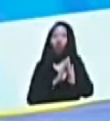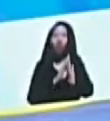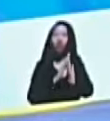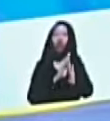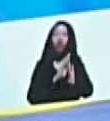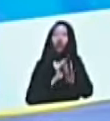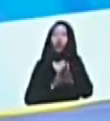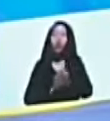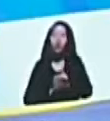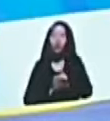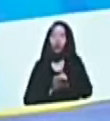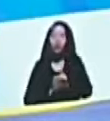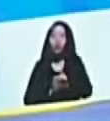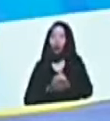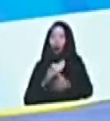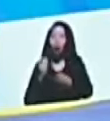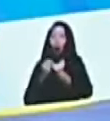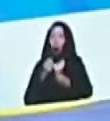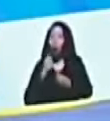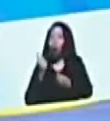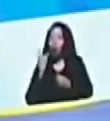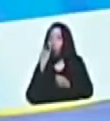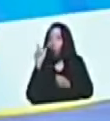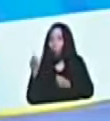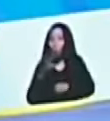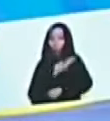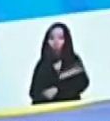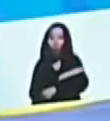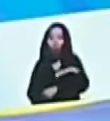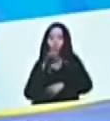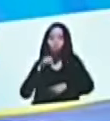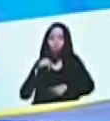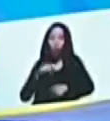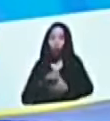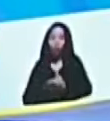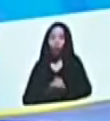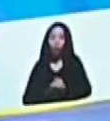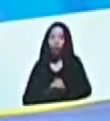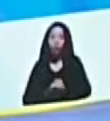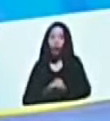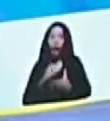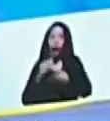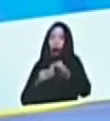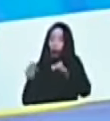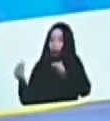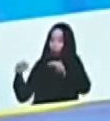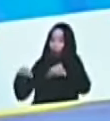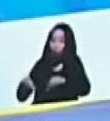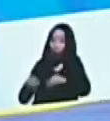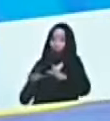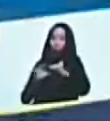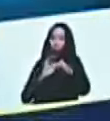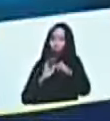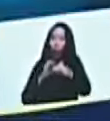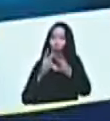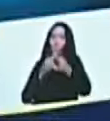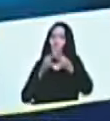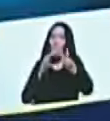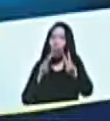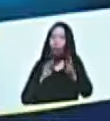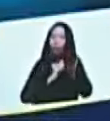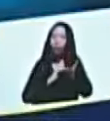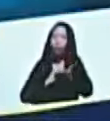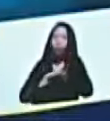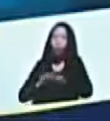lo decía el diputado Timoteo Zambrano, hacia un acuerdo de unión, de paz, de recuperación,